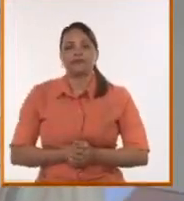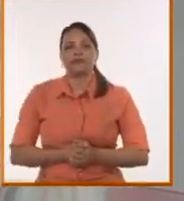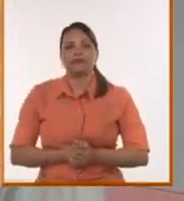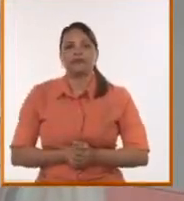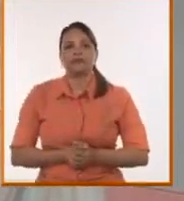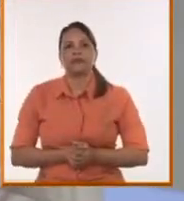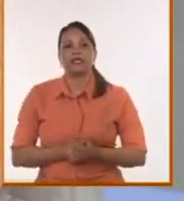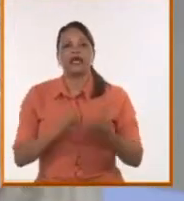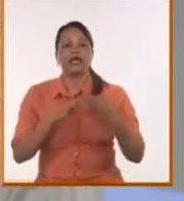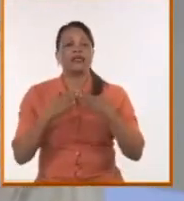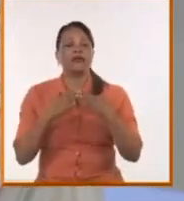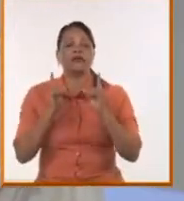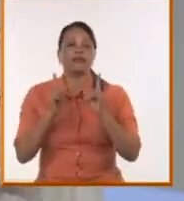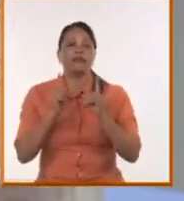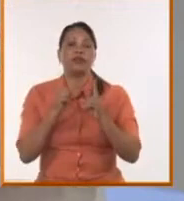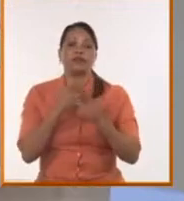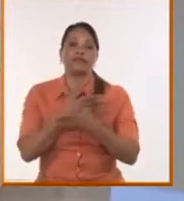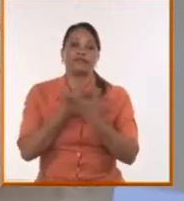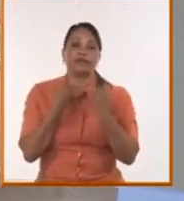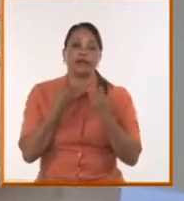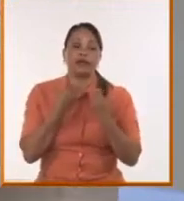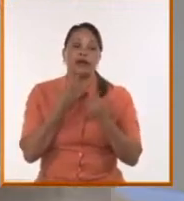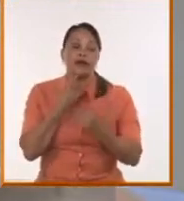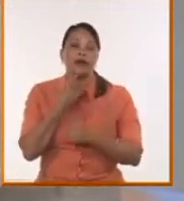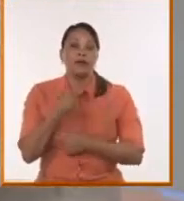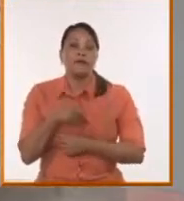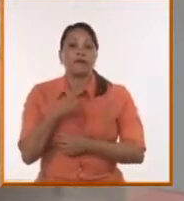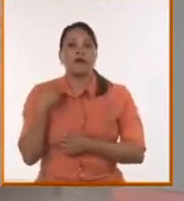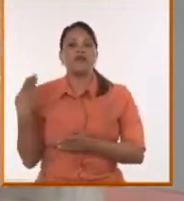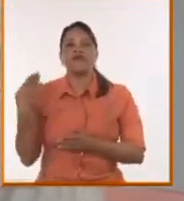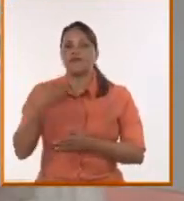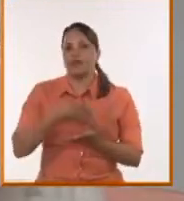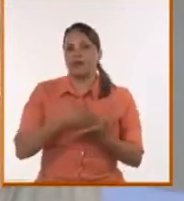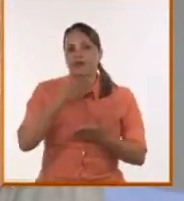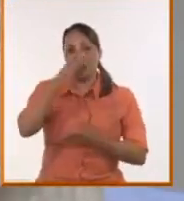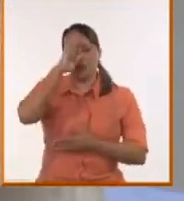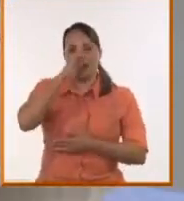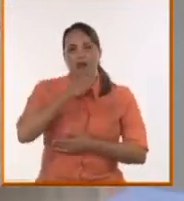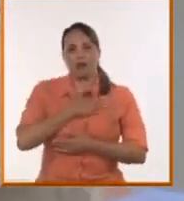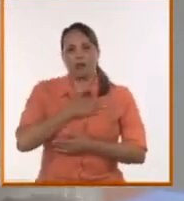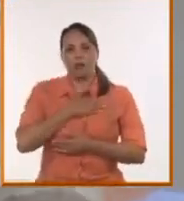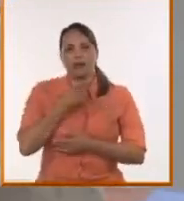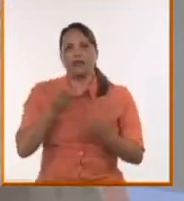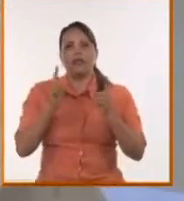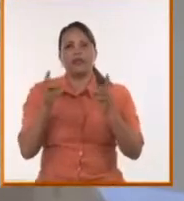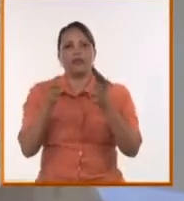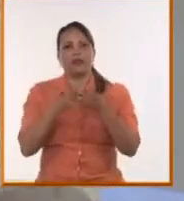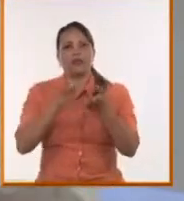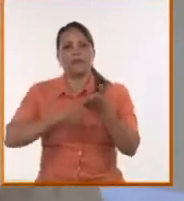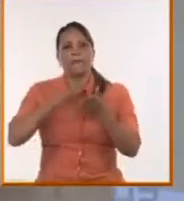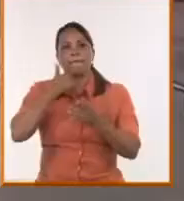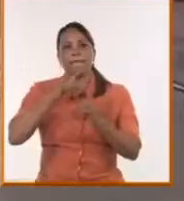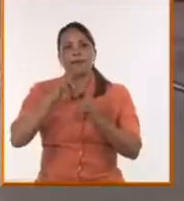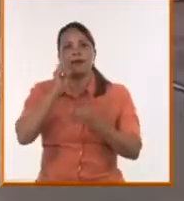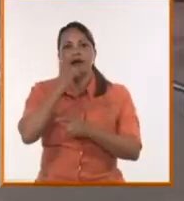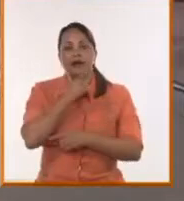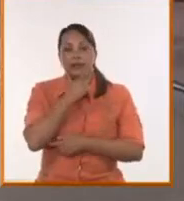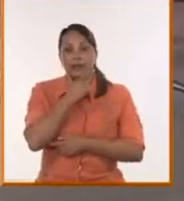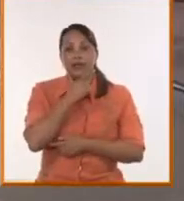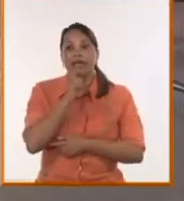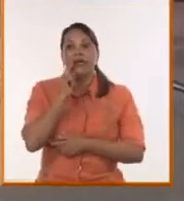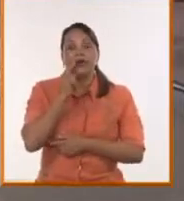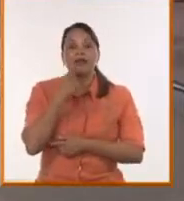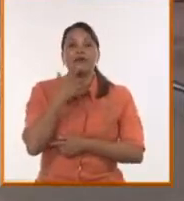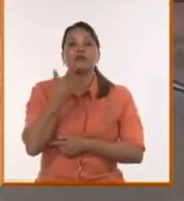se vacía el debate político. Cuando nosotros venimos acá a Cuba y cuando el coloquio patria tiene un gran significado por realizarse en una Cuba bloqueada,